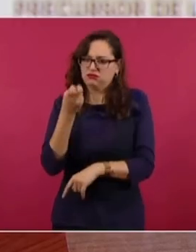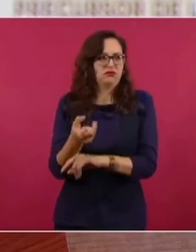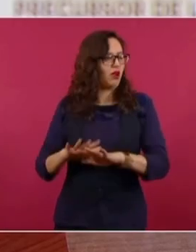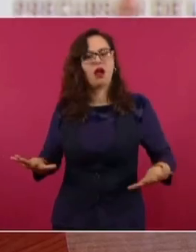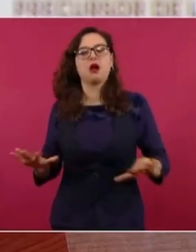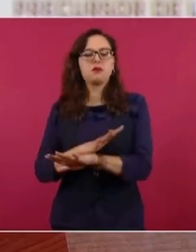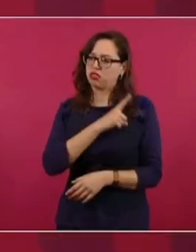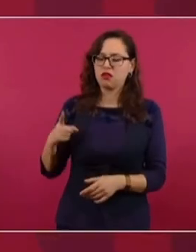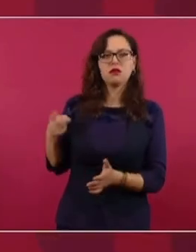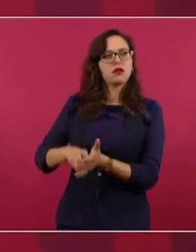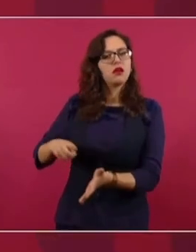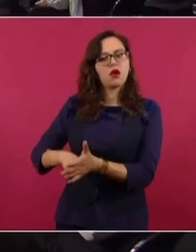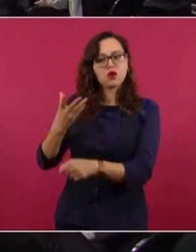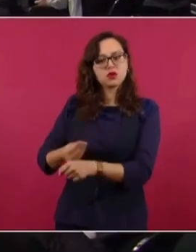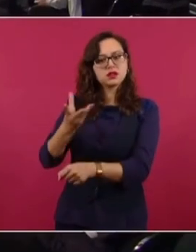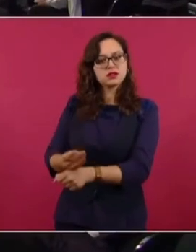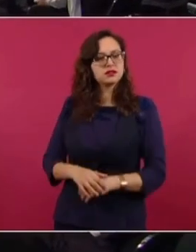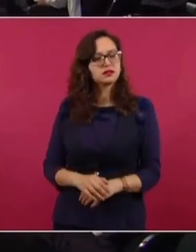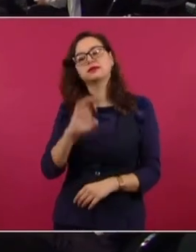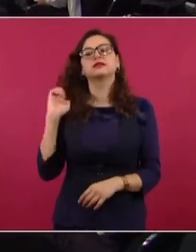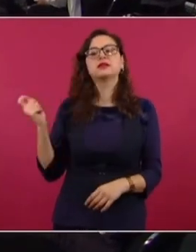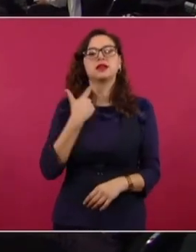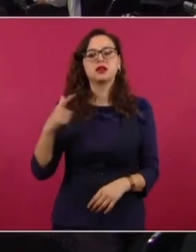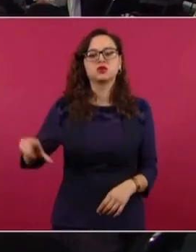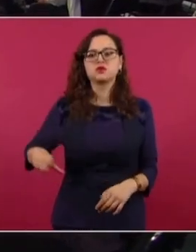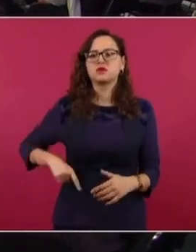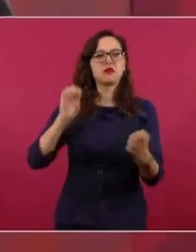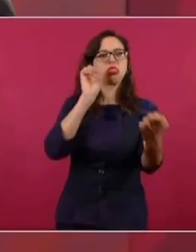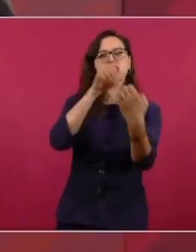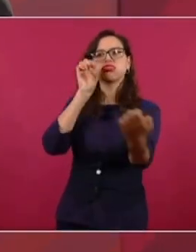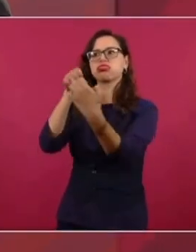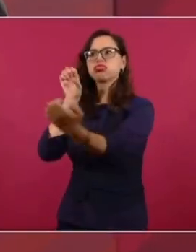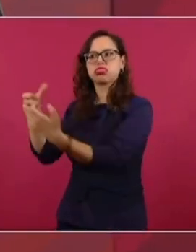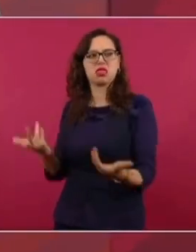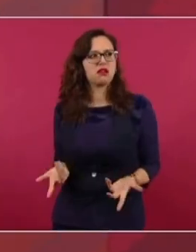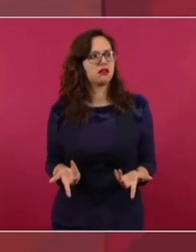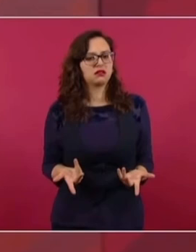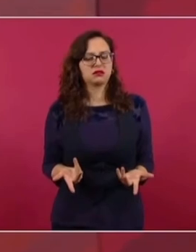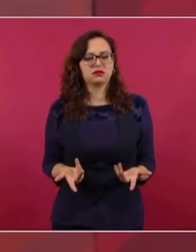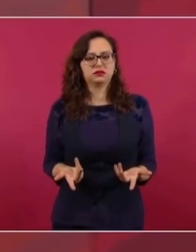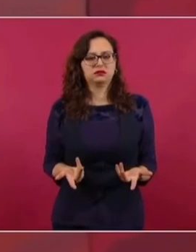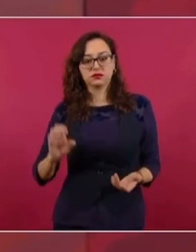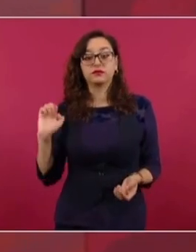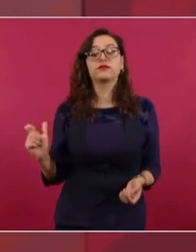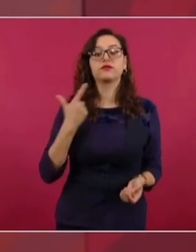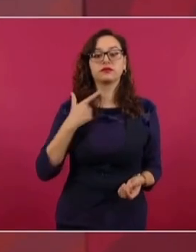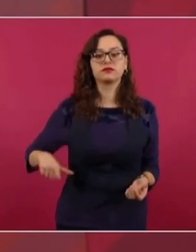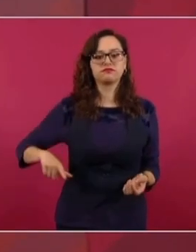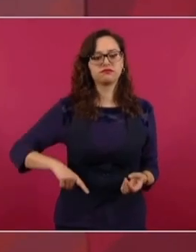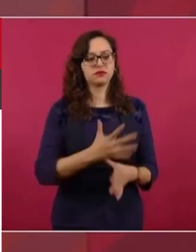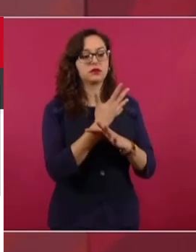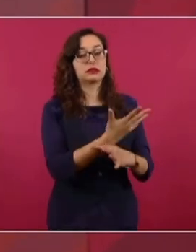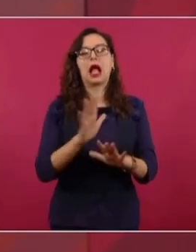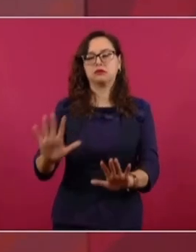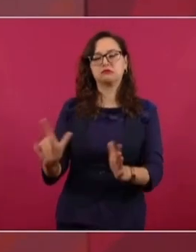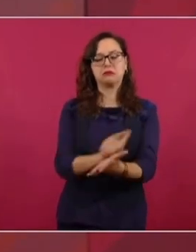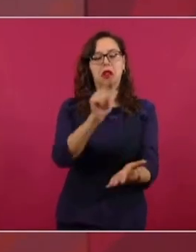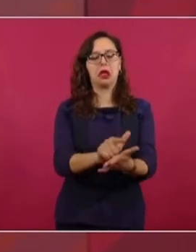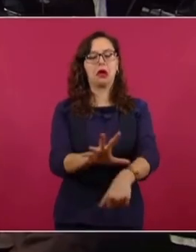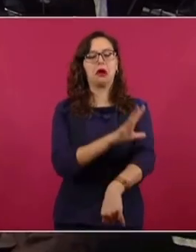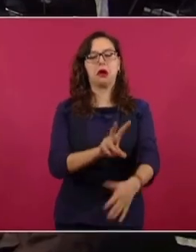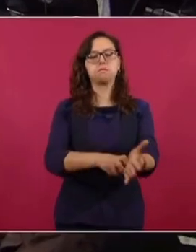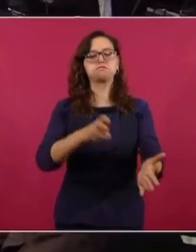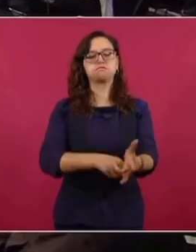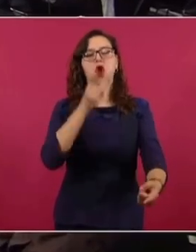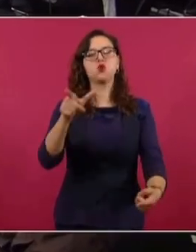panacea, fue un fracaso, engañaron a la gente de que iba a llegar la inversión extranjera al sector energético, que iba a bajar el precio de la luz, que iba a bajar el precio de las gasolinas